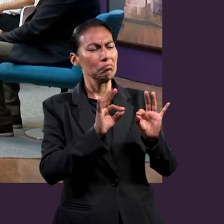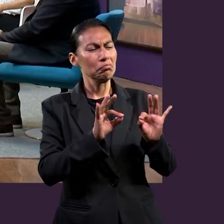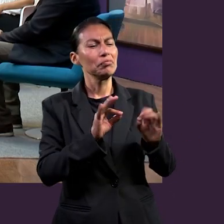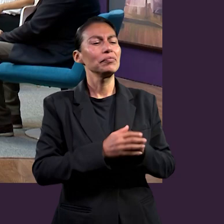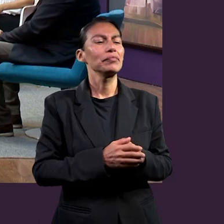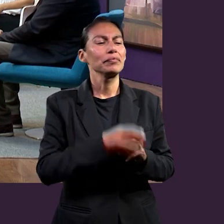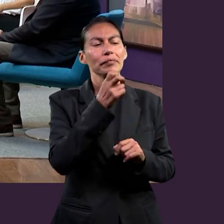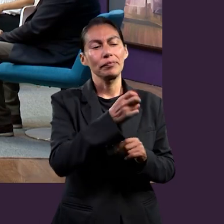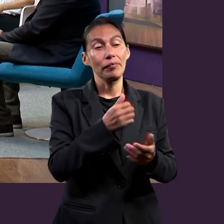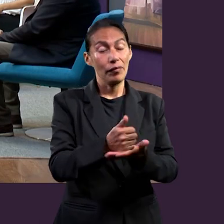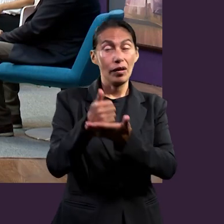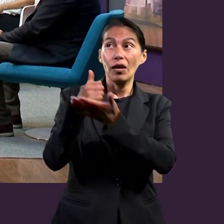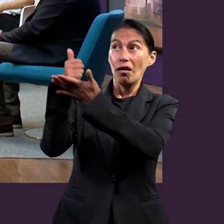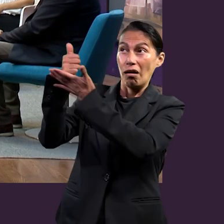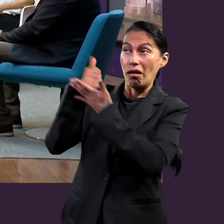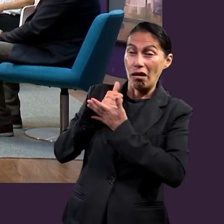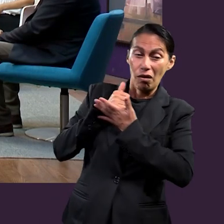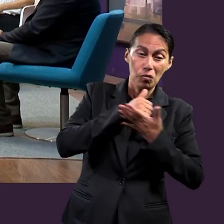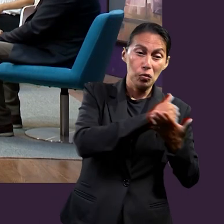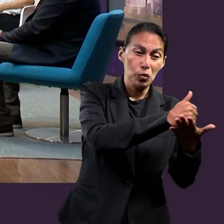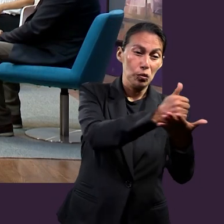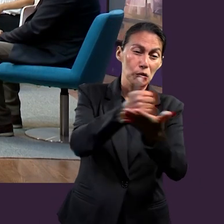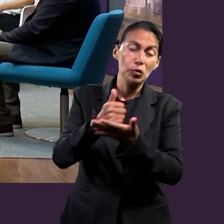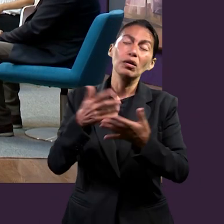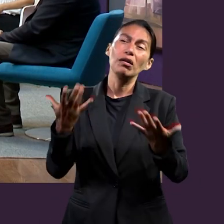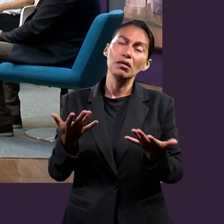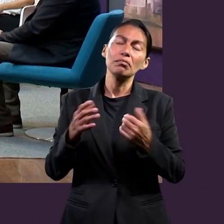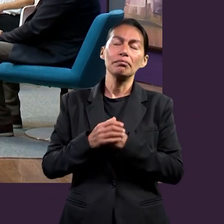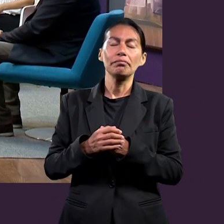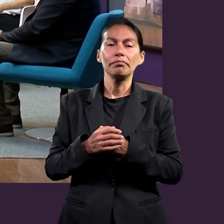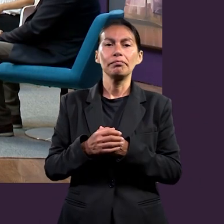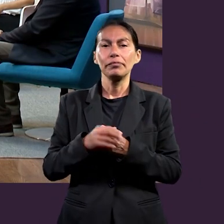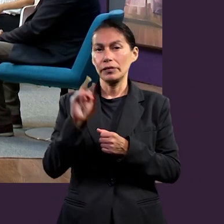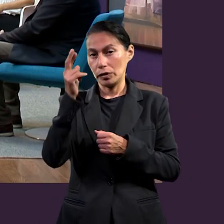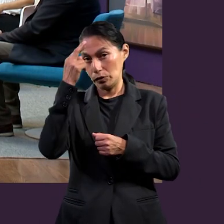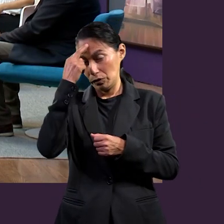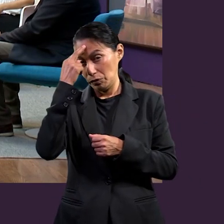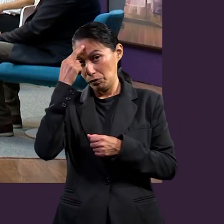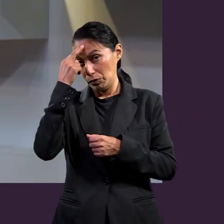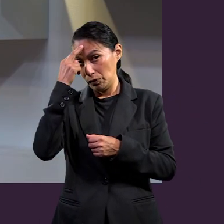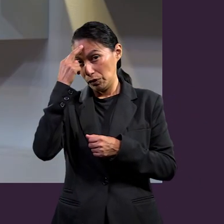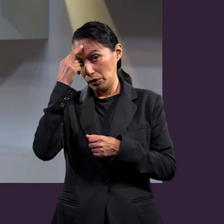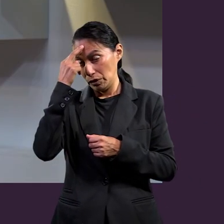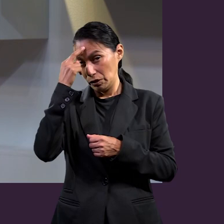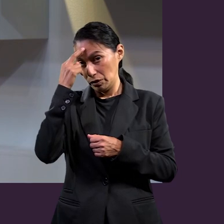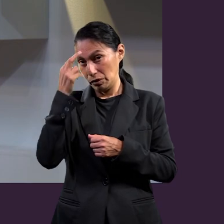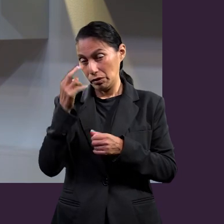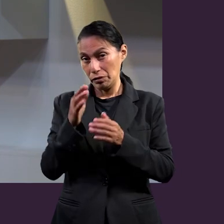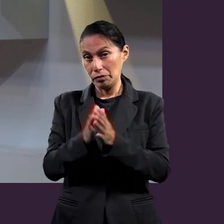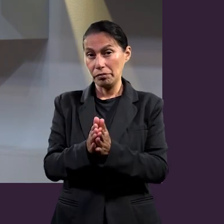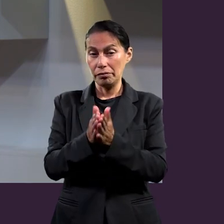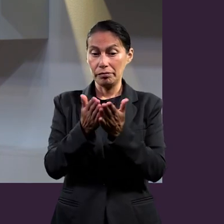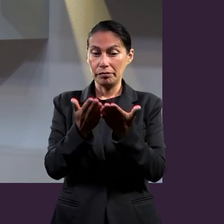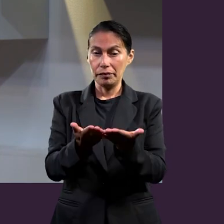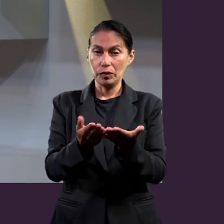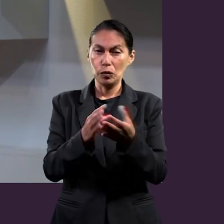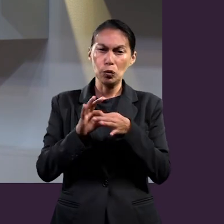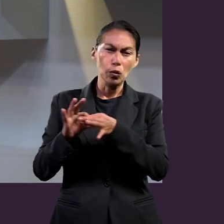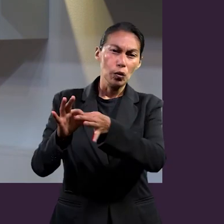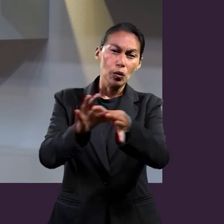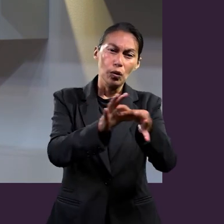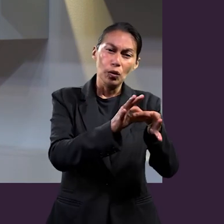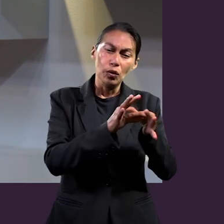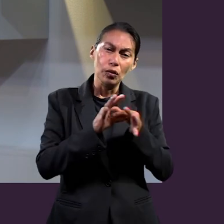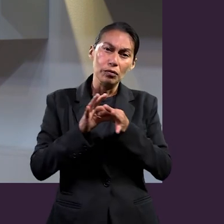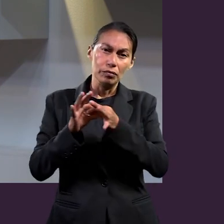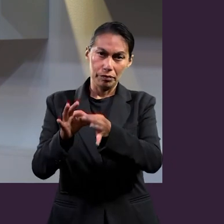esto nos ayuda en nuestras relaciones interpersonales, porque recordemos, y los que nos ven, que este libro habla mucho de la unidad.